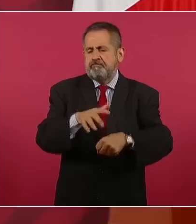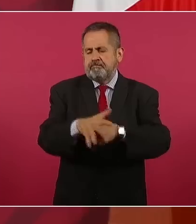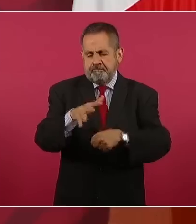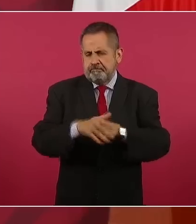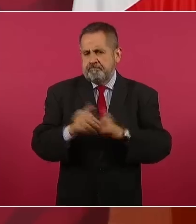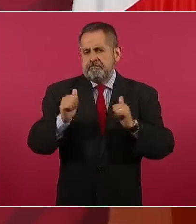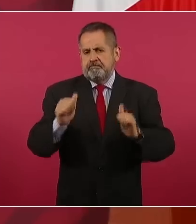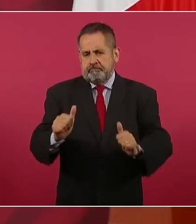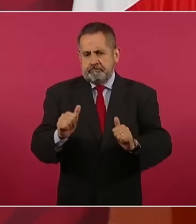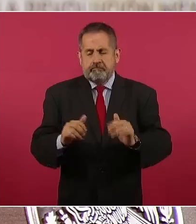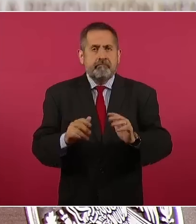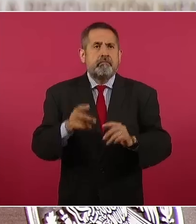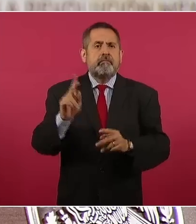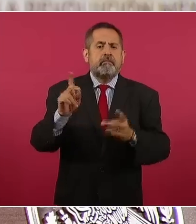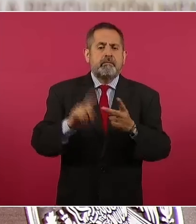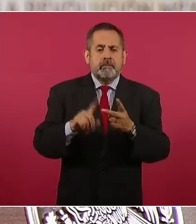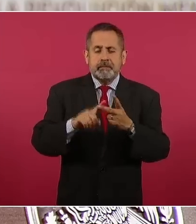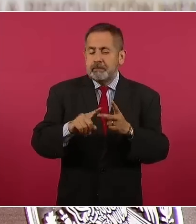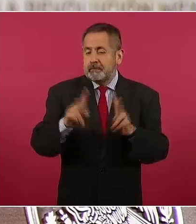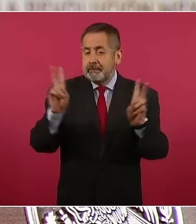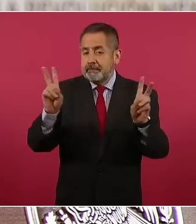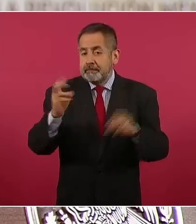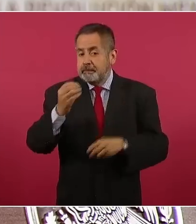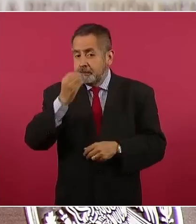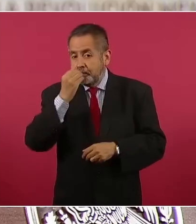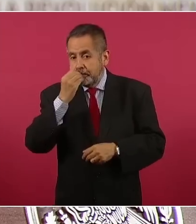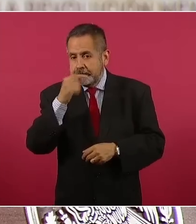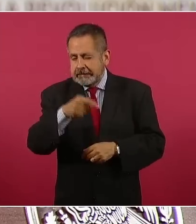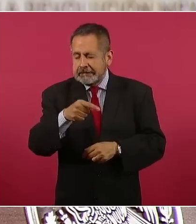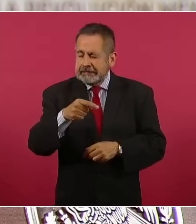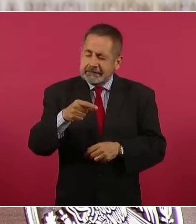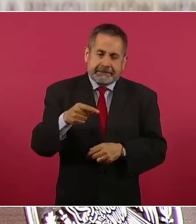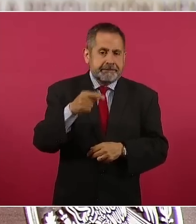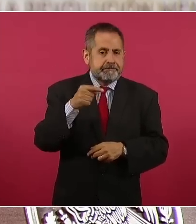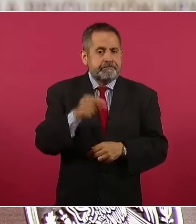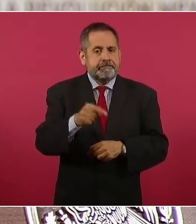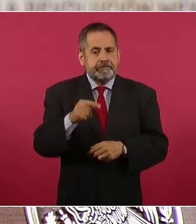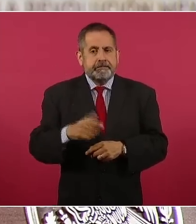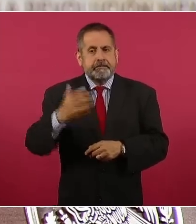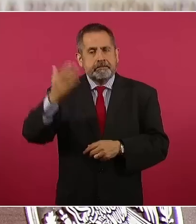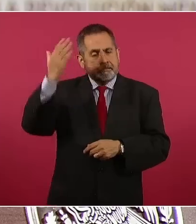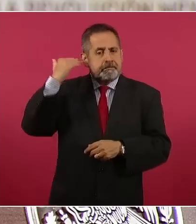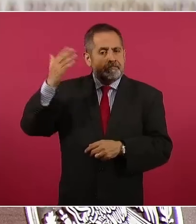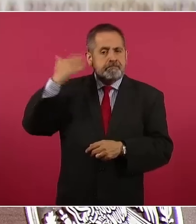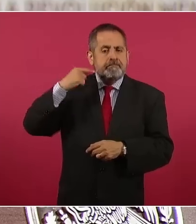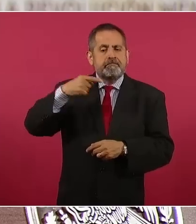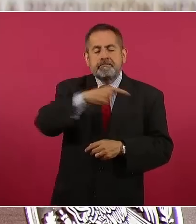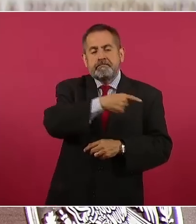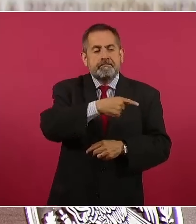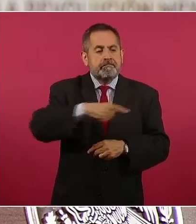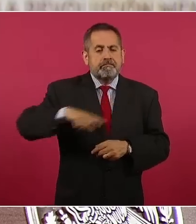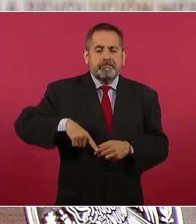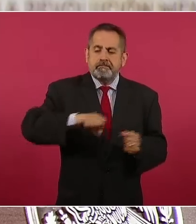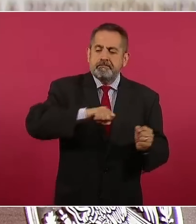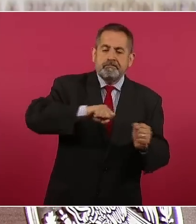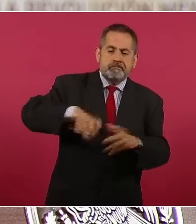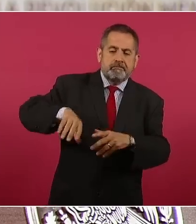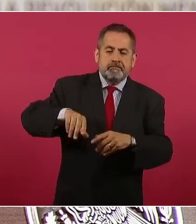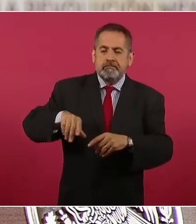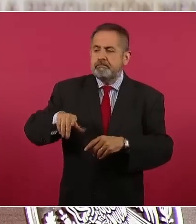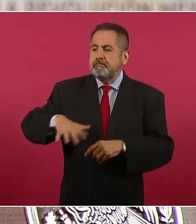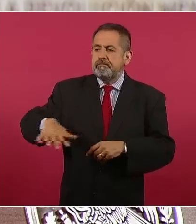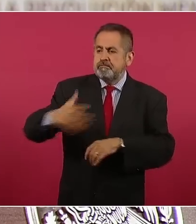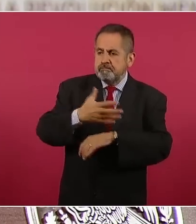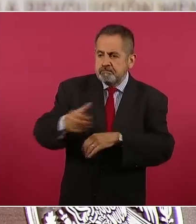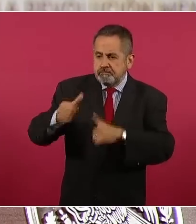el caso de alimentos es que dejaron completamente abandonado el